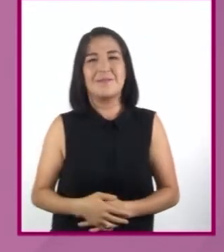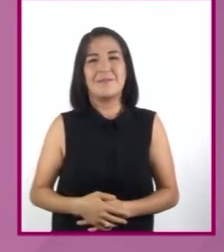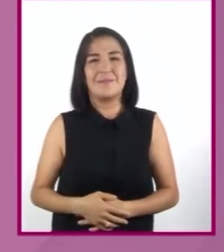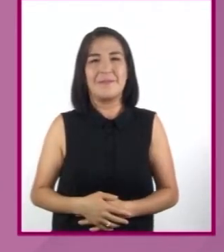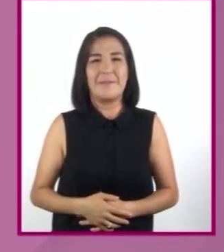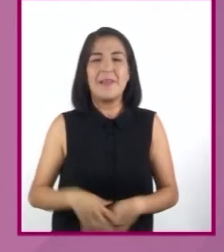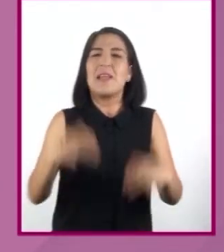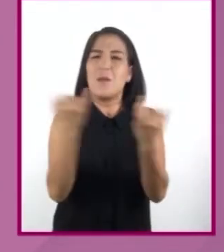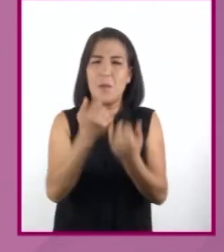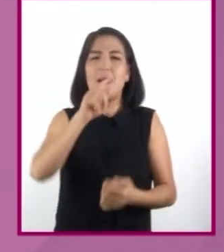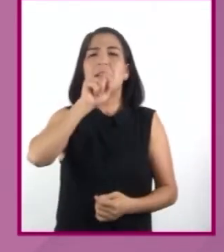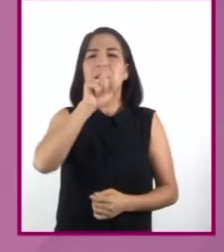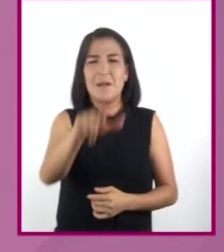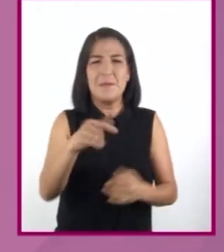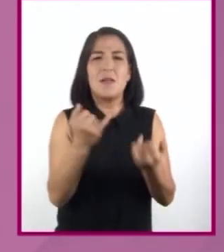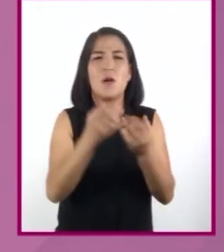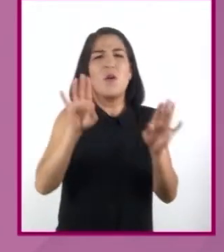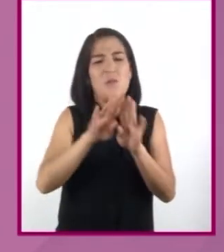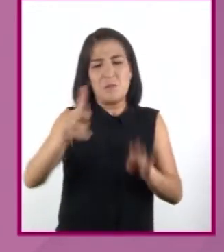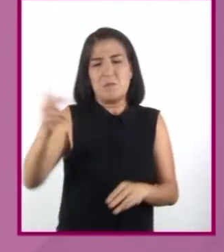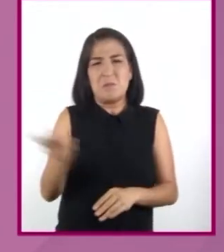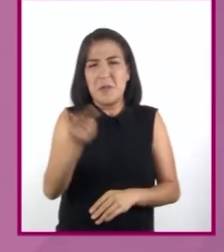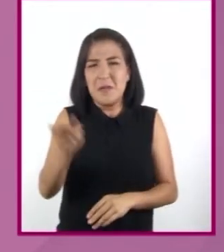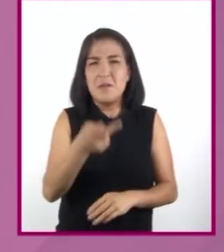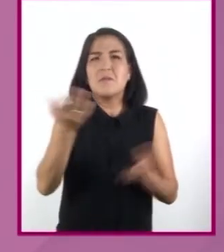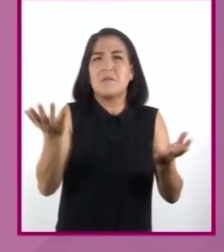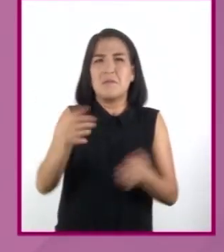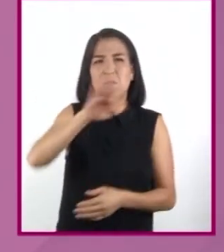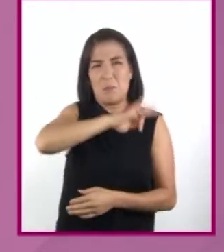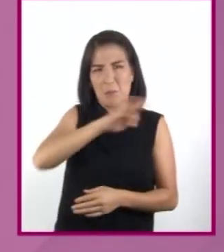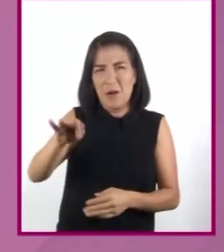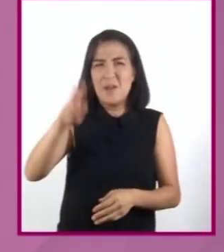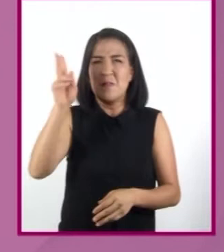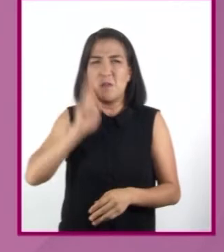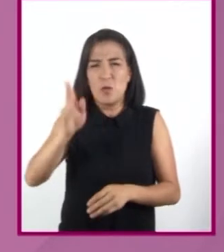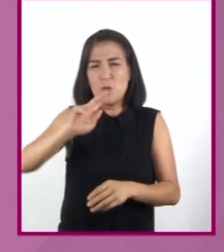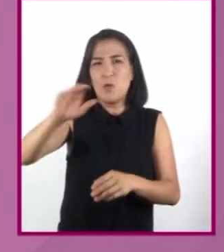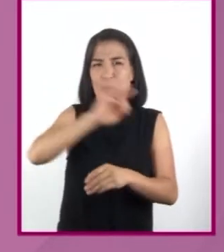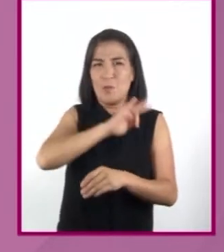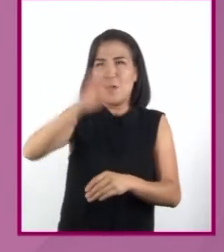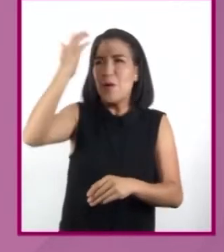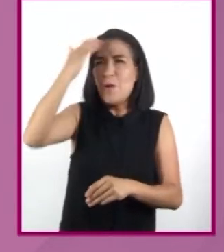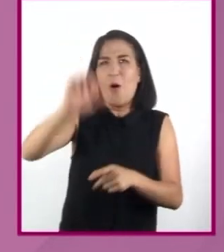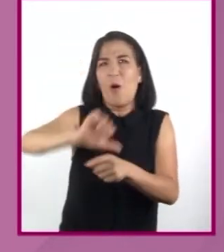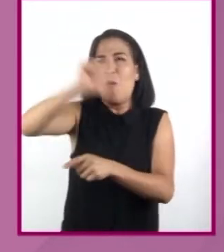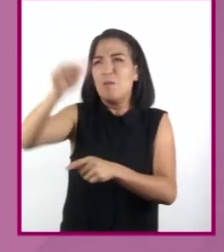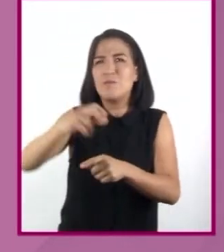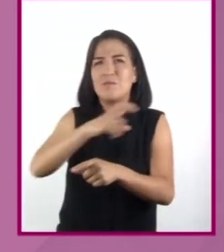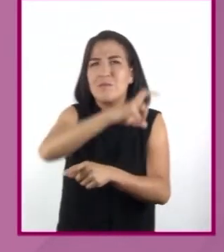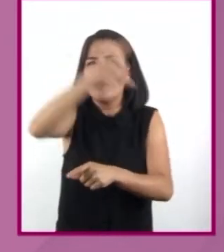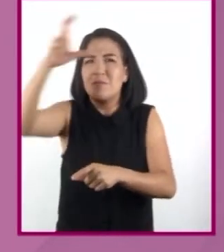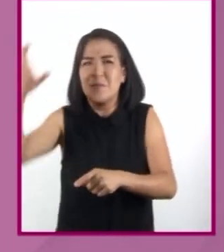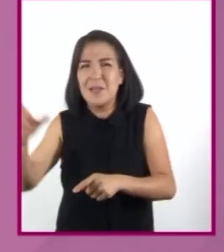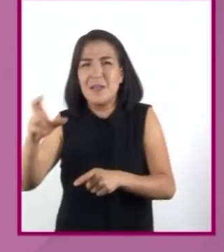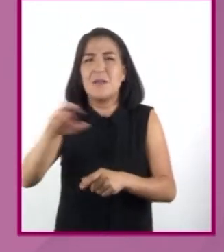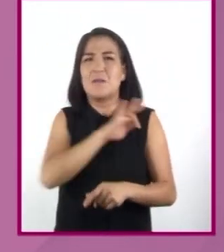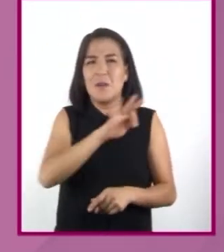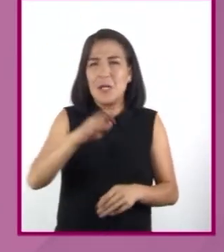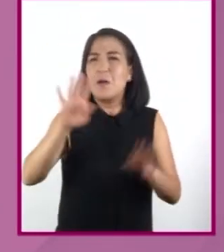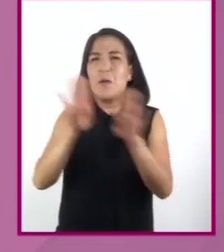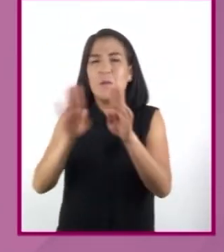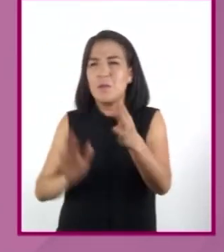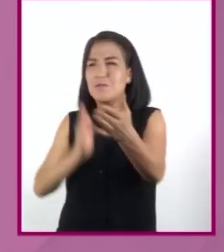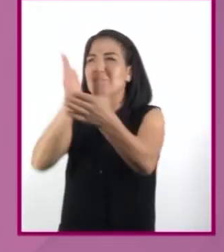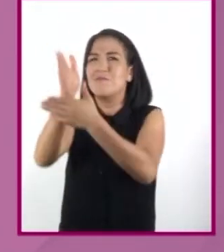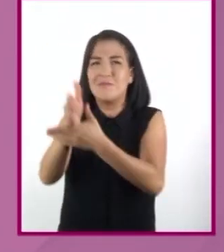También nos preguntamos sobre la posibilidad de conocer otros planetas habitados y exploramos la relación de